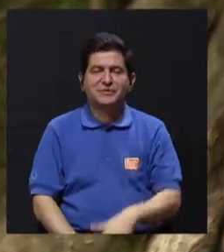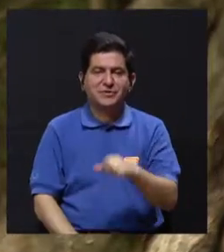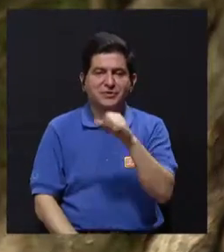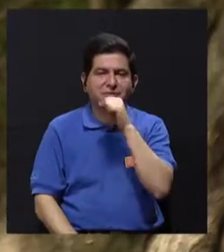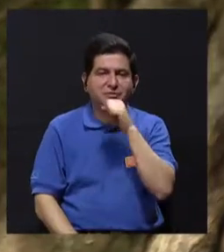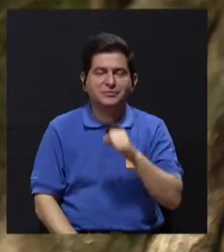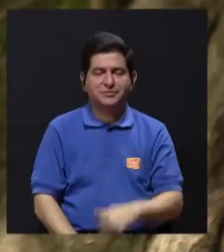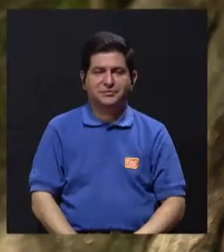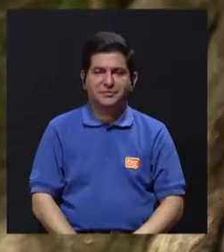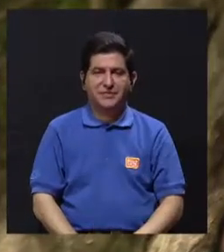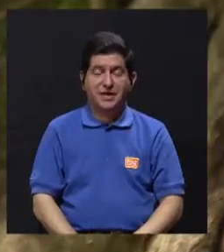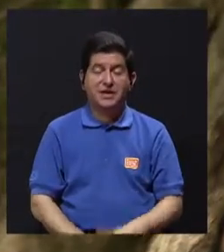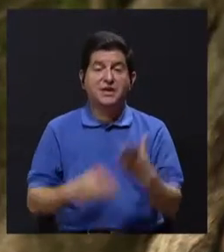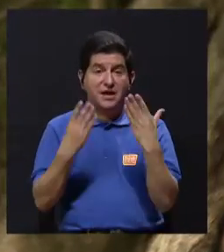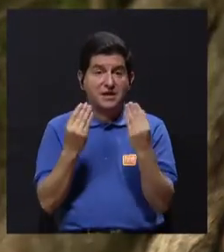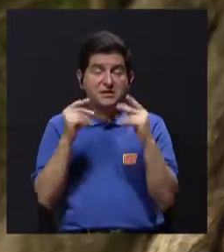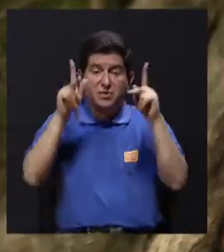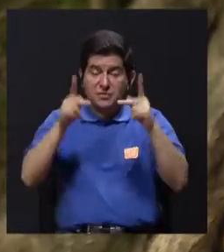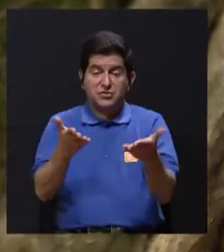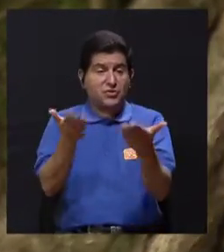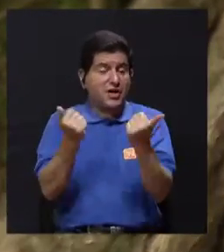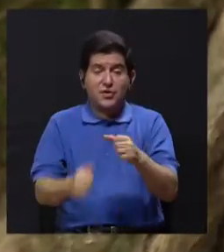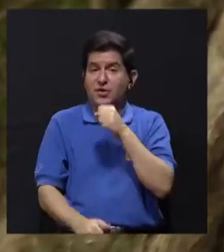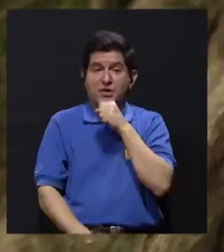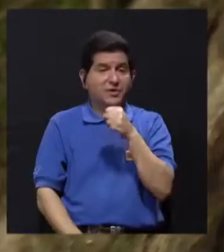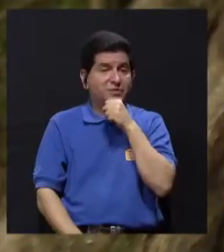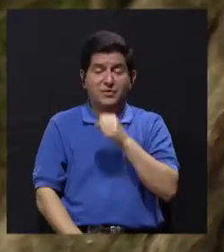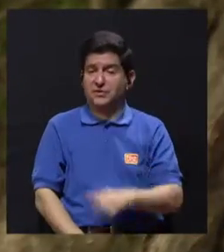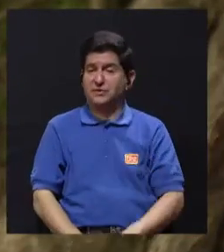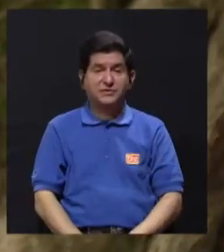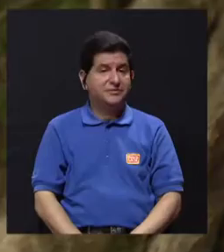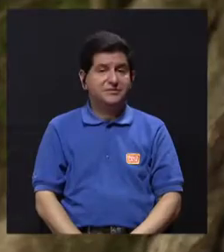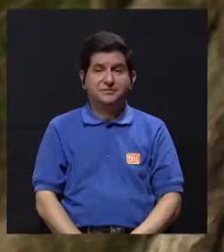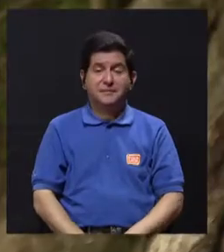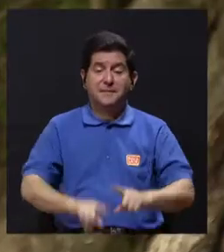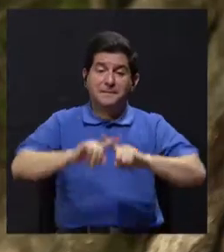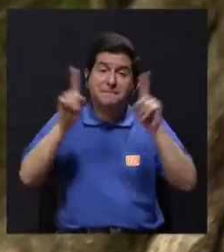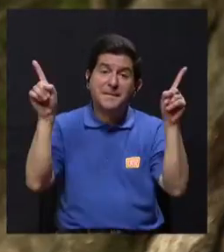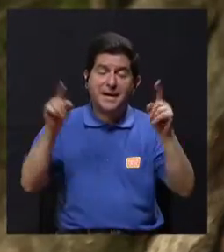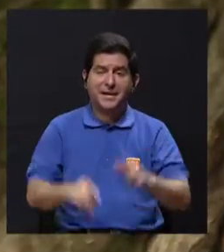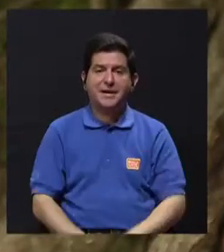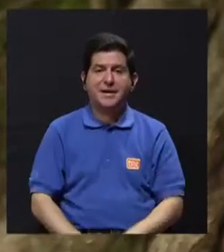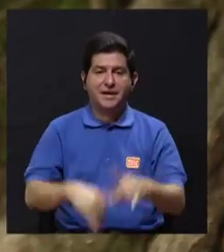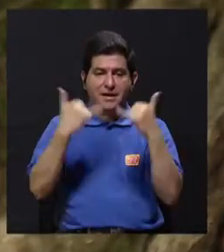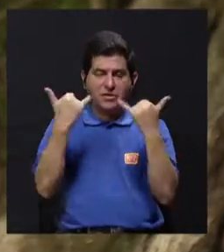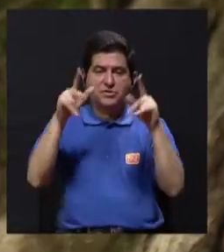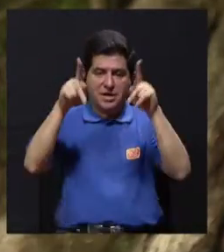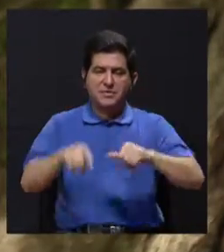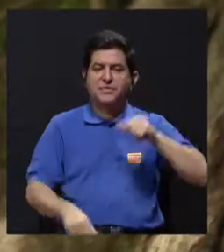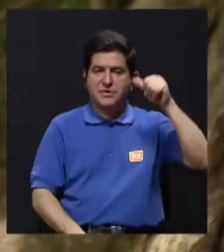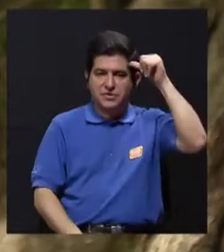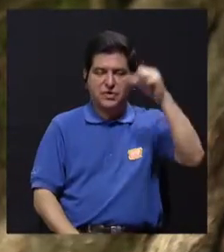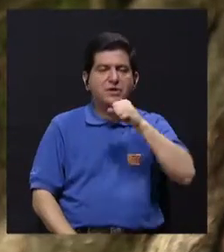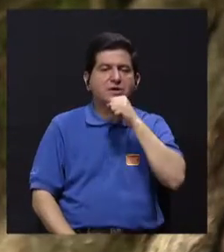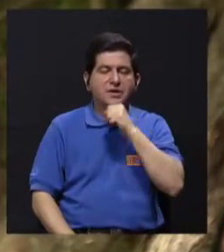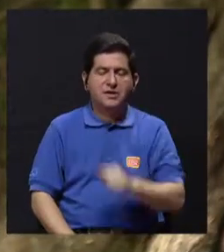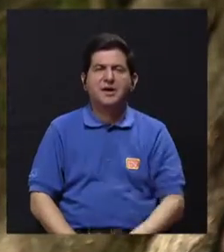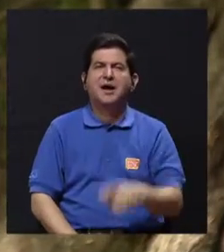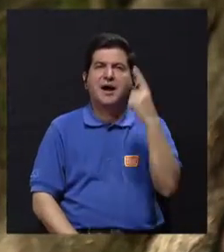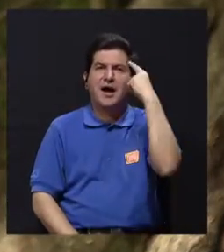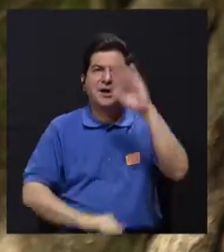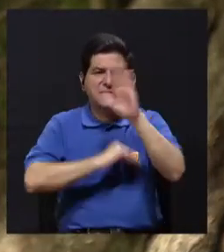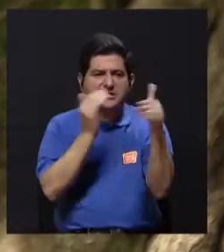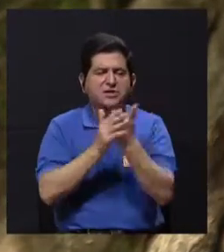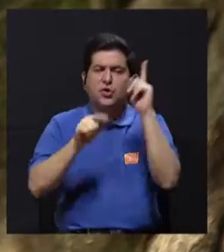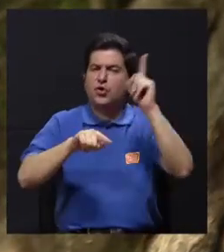persona mayor y es que genera mucho temor porque nadie quiere hacerse viejo ¿verdad? Pero sin embargo cuando llegamos a la persona mayor muchas veces